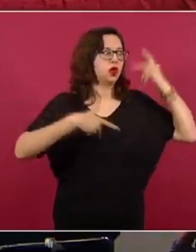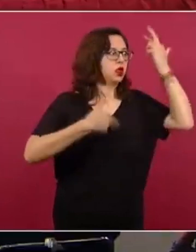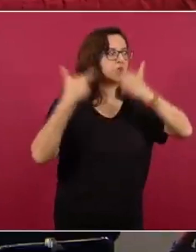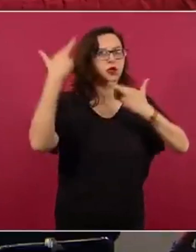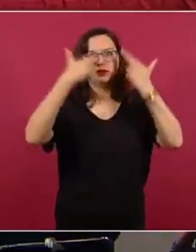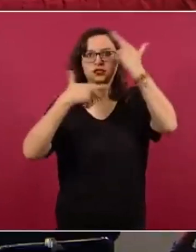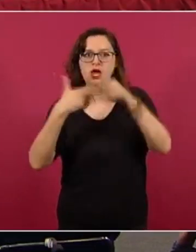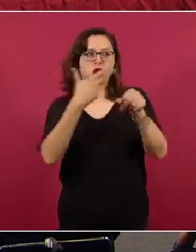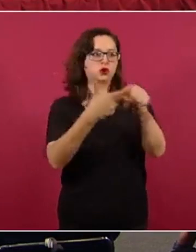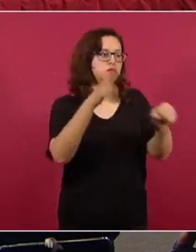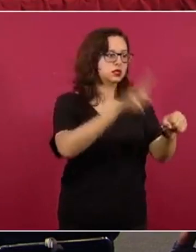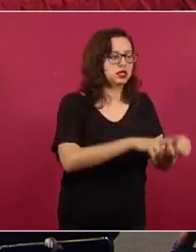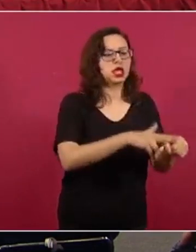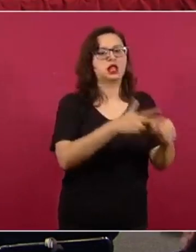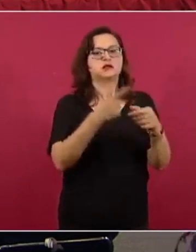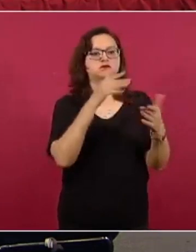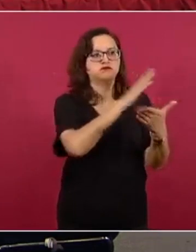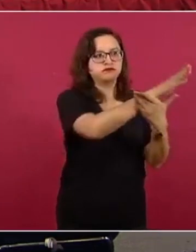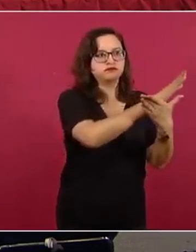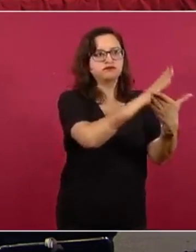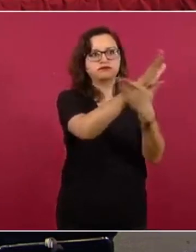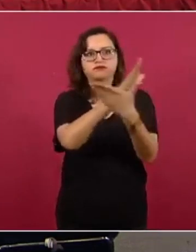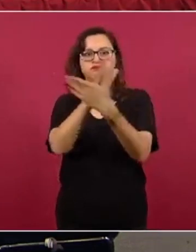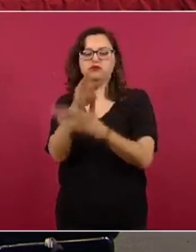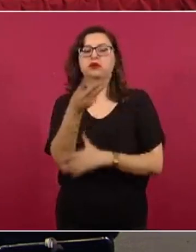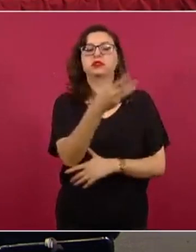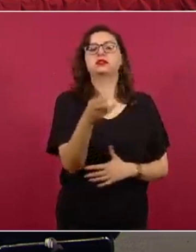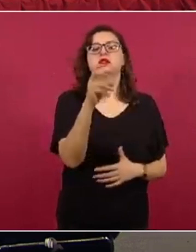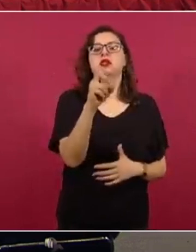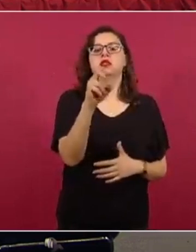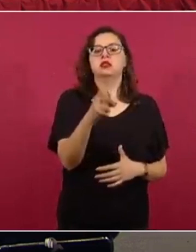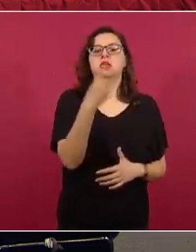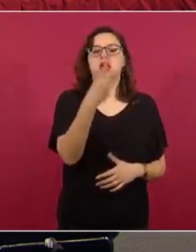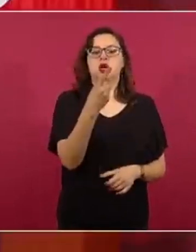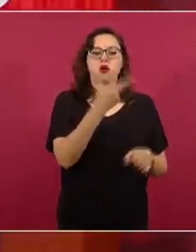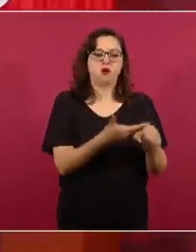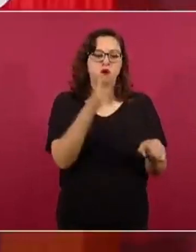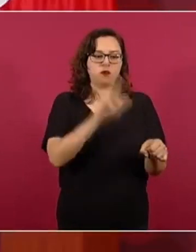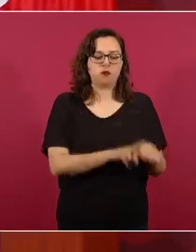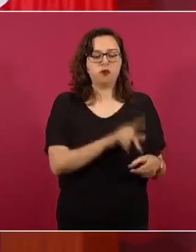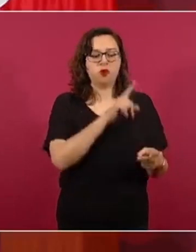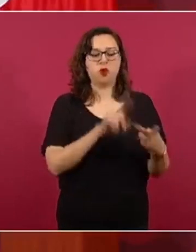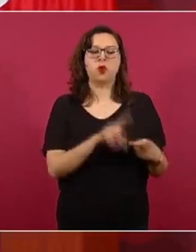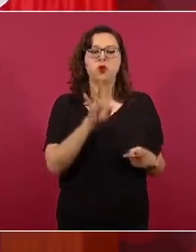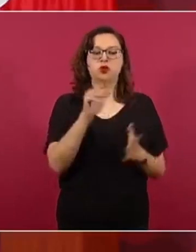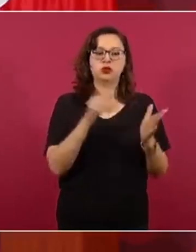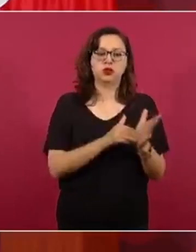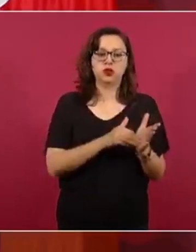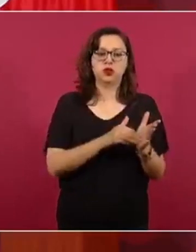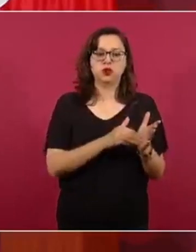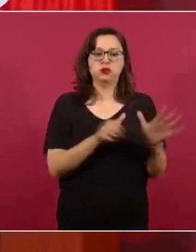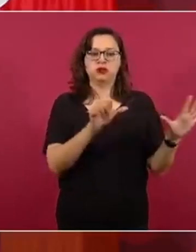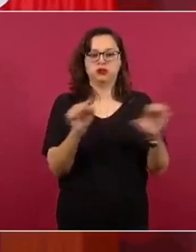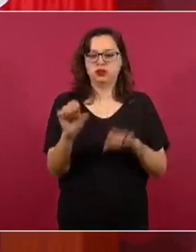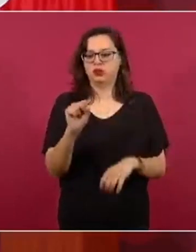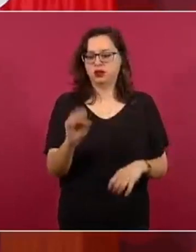hasta 331 hospitales de los servicios estatales de salud, cuatro mil 665 centros de